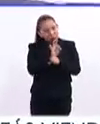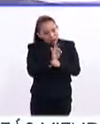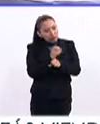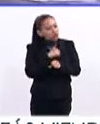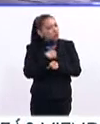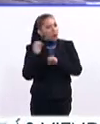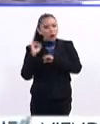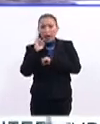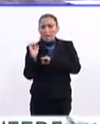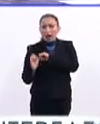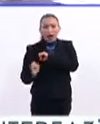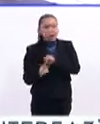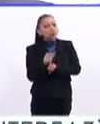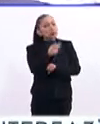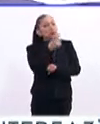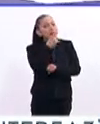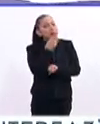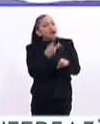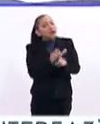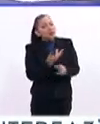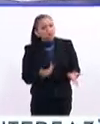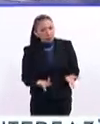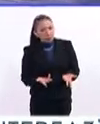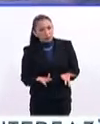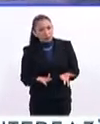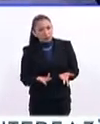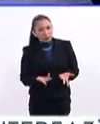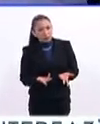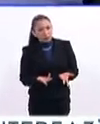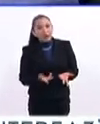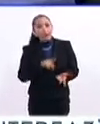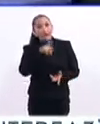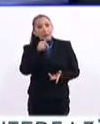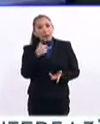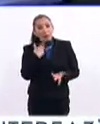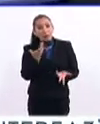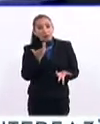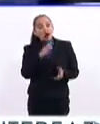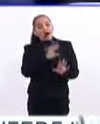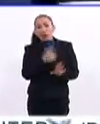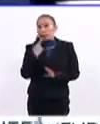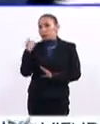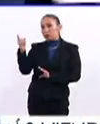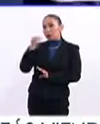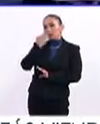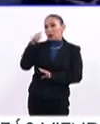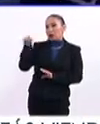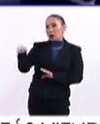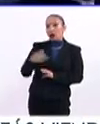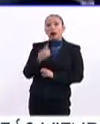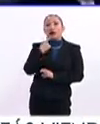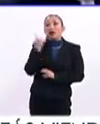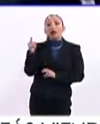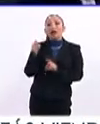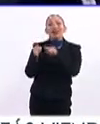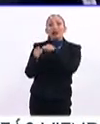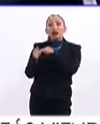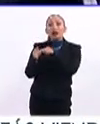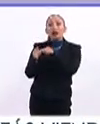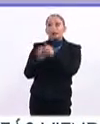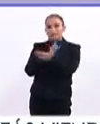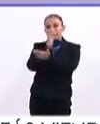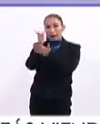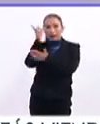yo no te voy a dejar hasta que no me digas lo que te pasa, y posteriormente levantar una denuncia en la escuela. Una denuncia, me refiero,